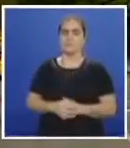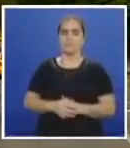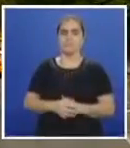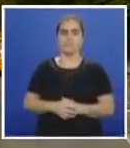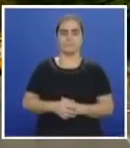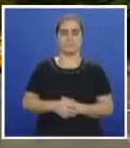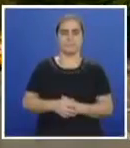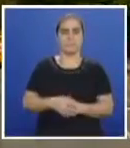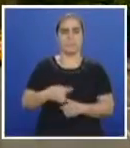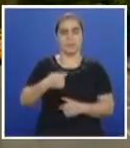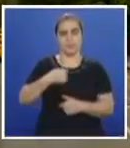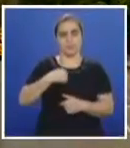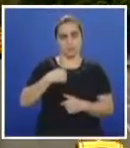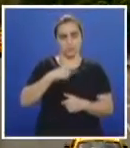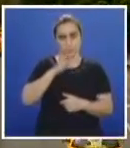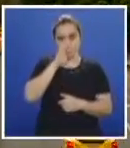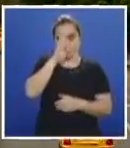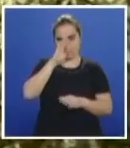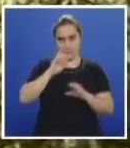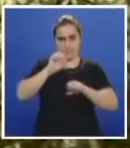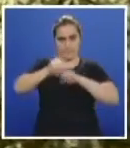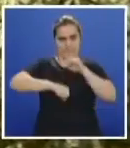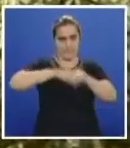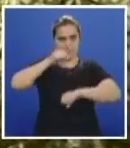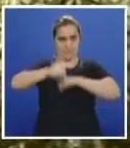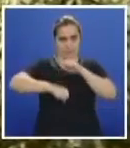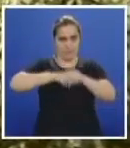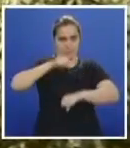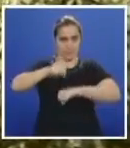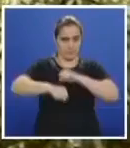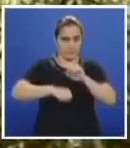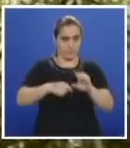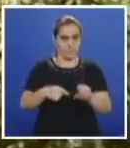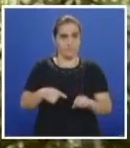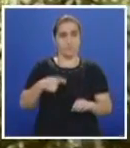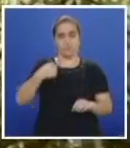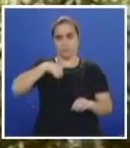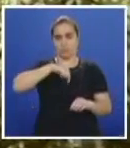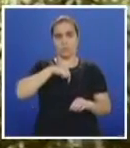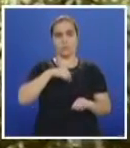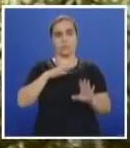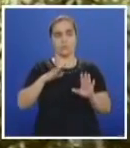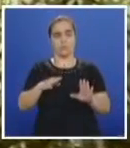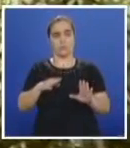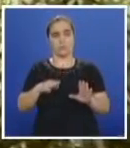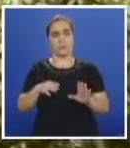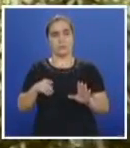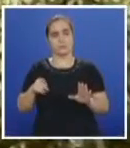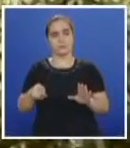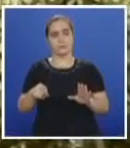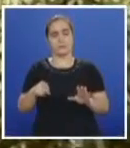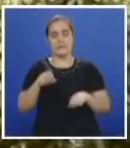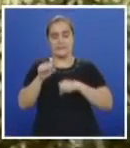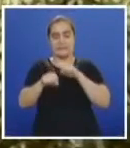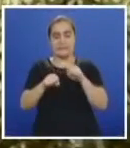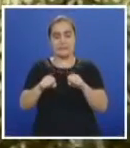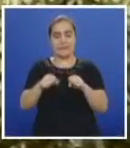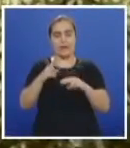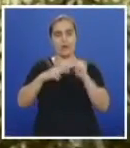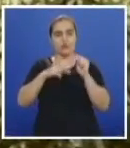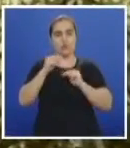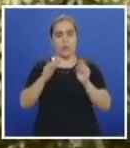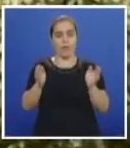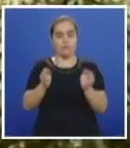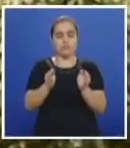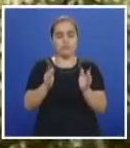Bueno, yo me muevo en bicicleta y como usuario de ella tenemos el acceso a través de la pequeña ciclorruta que ha hecho la ciudad